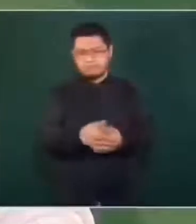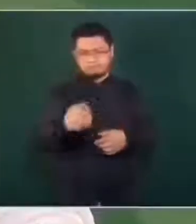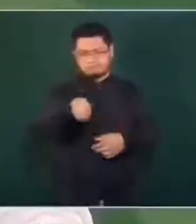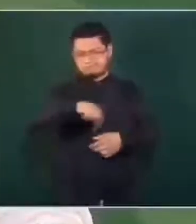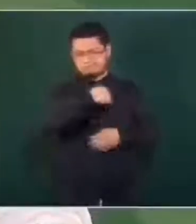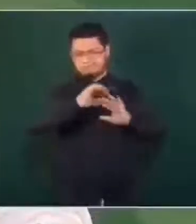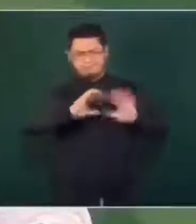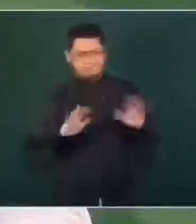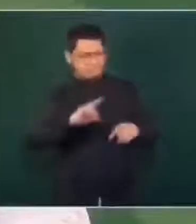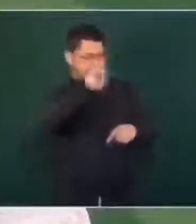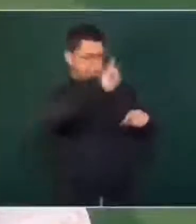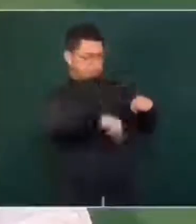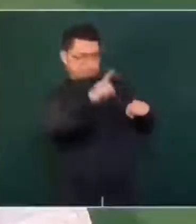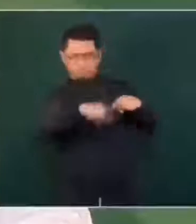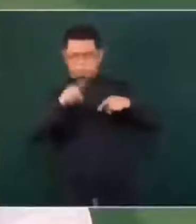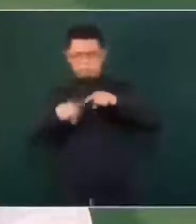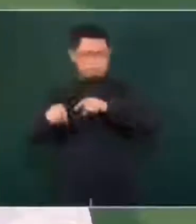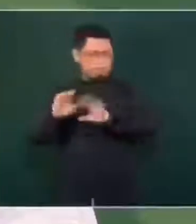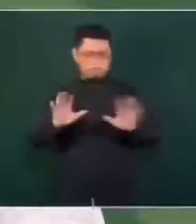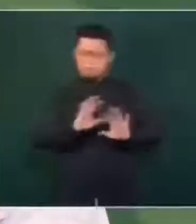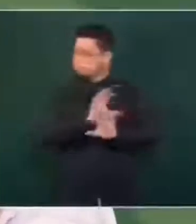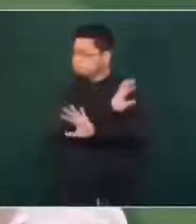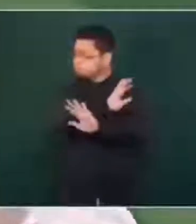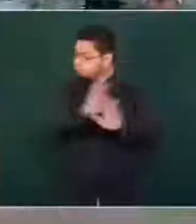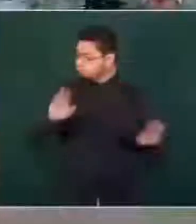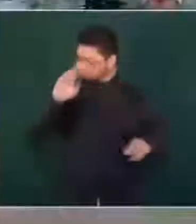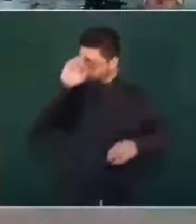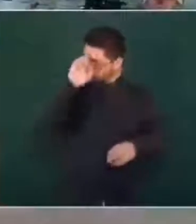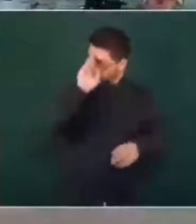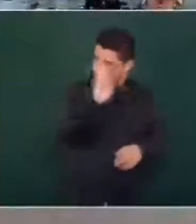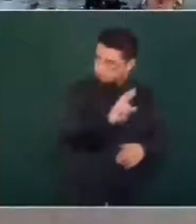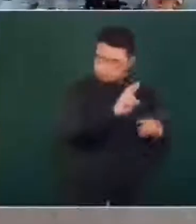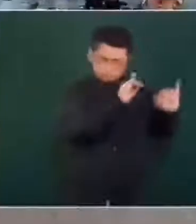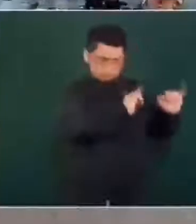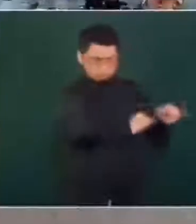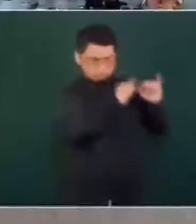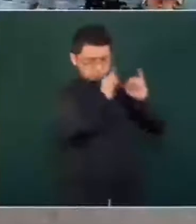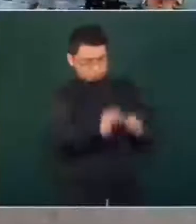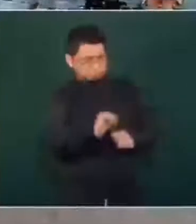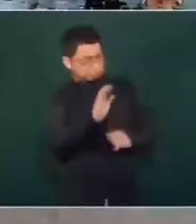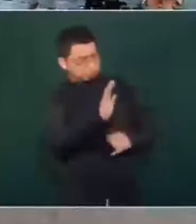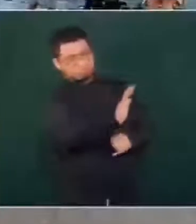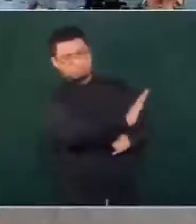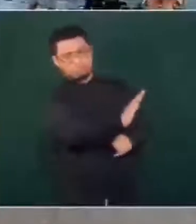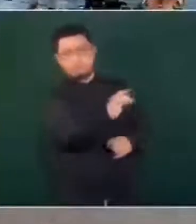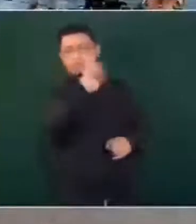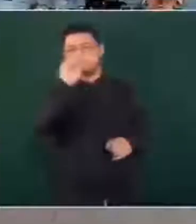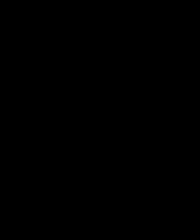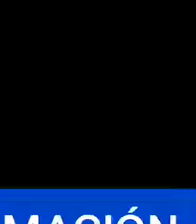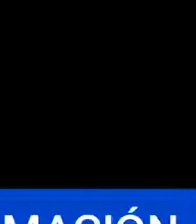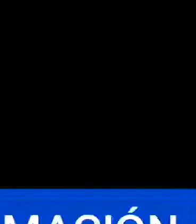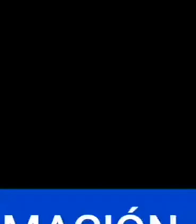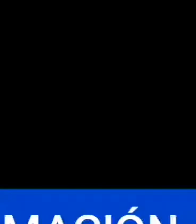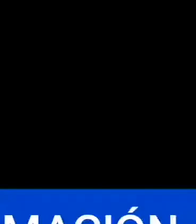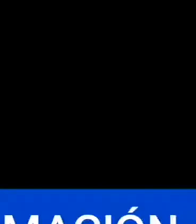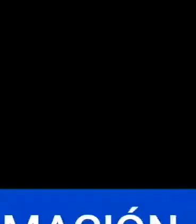fiscalizar absolutamente nada y vamos a ser respetuosos de la autonomía universitaria.